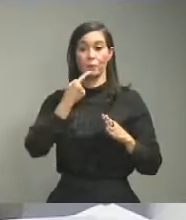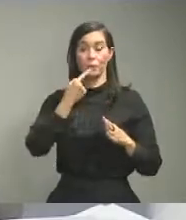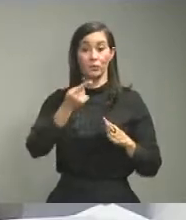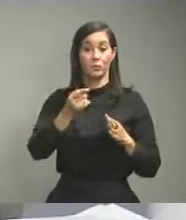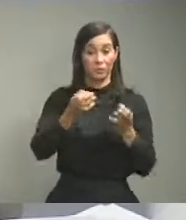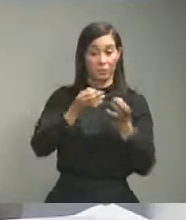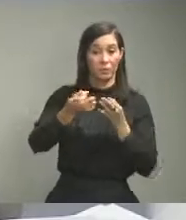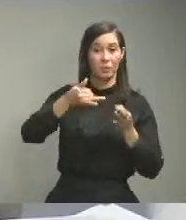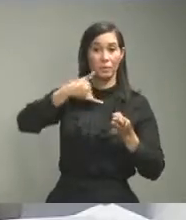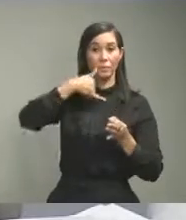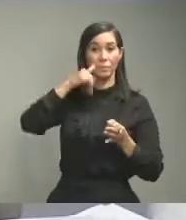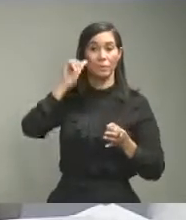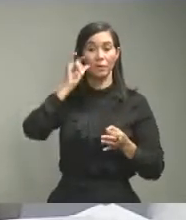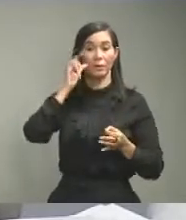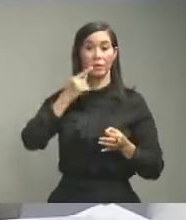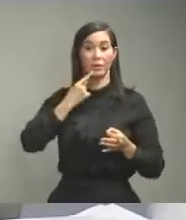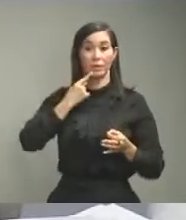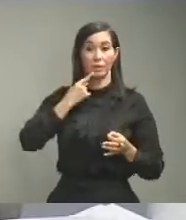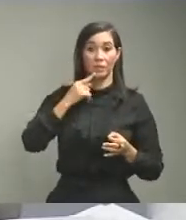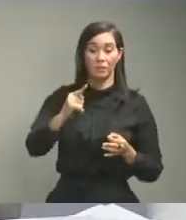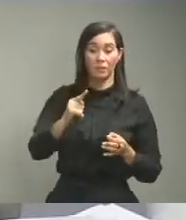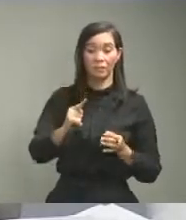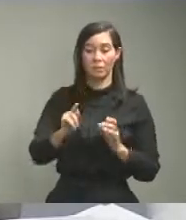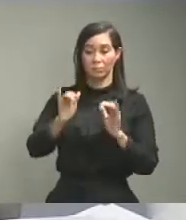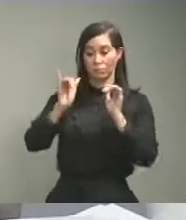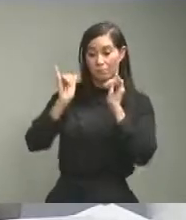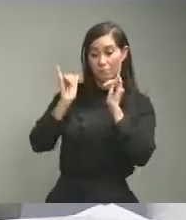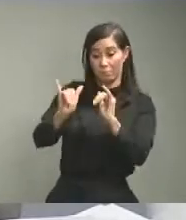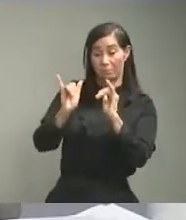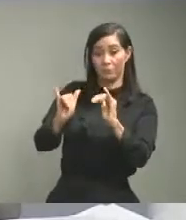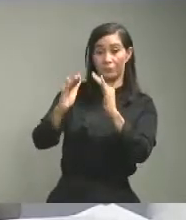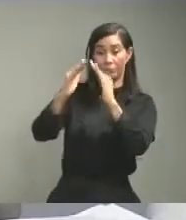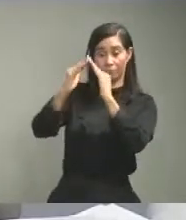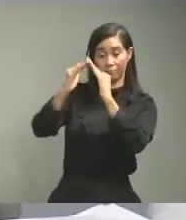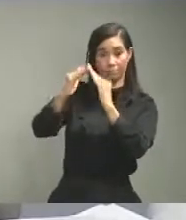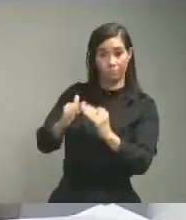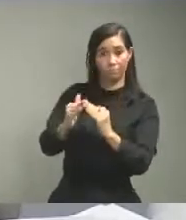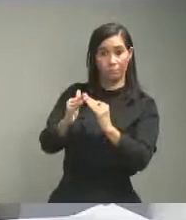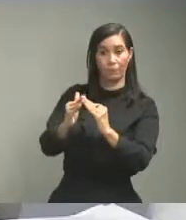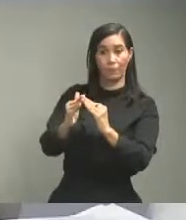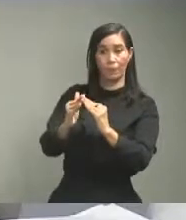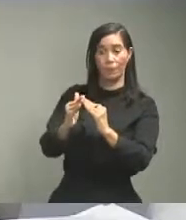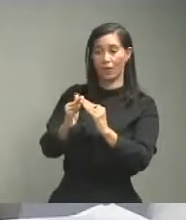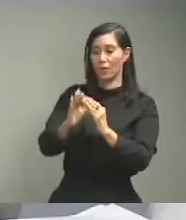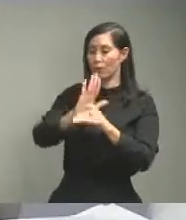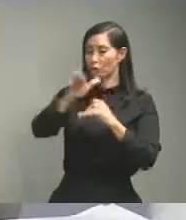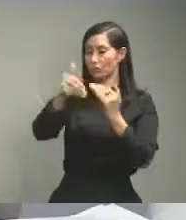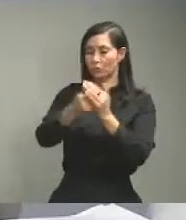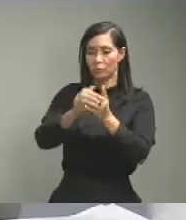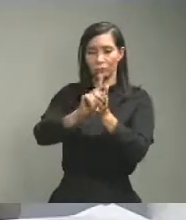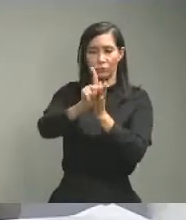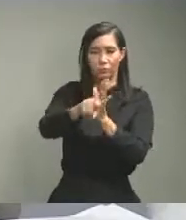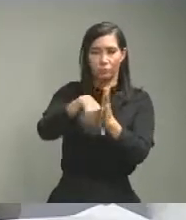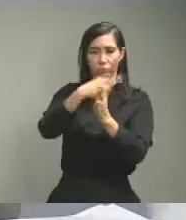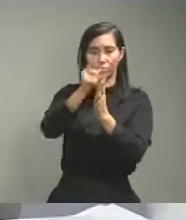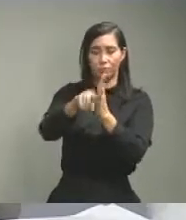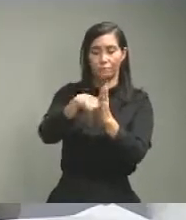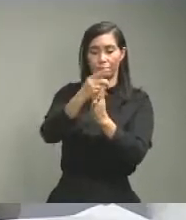recomienda mantenerse en sus hogares el mayor tiempo posible